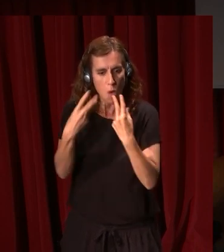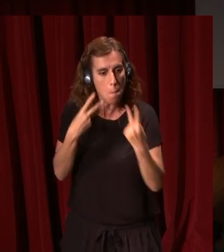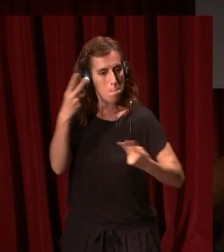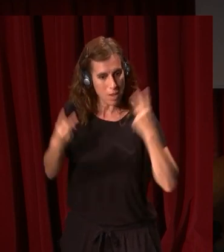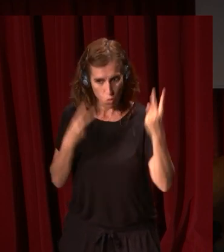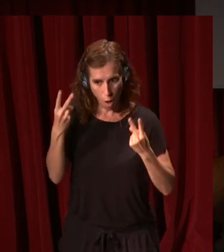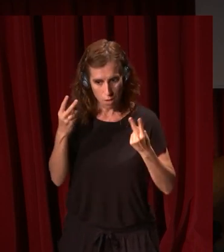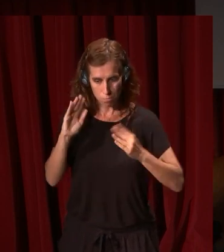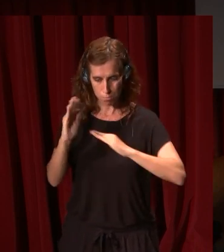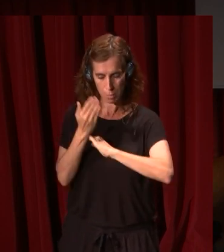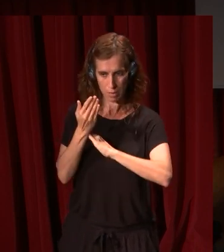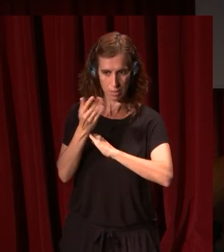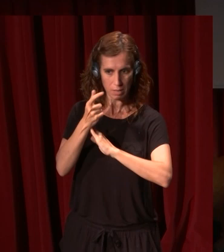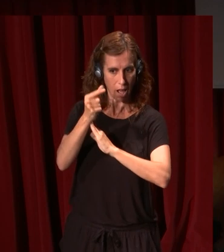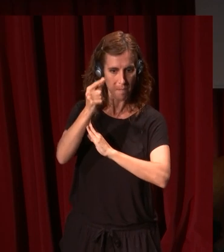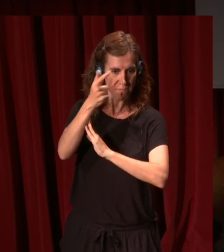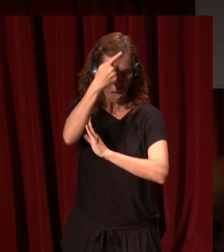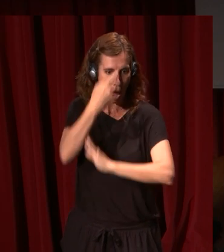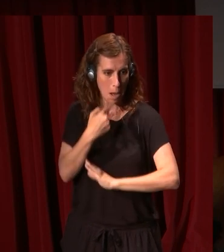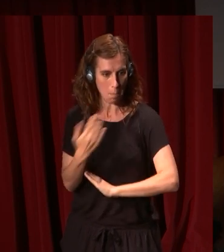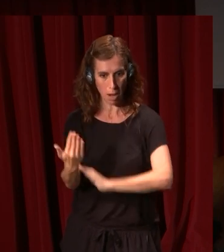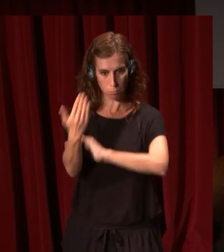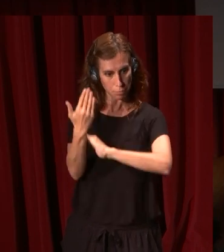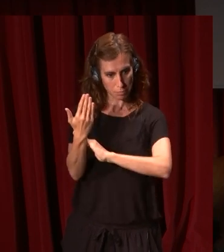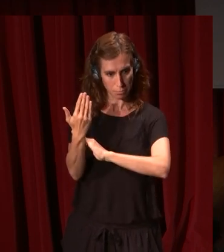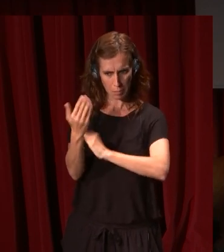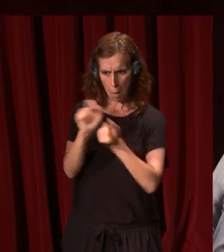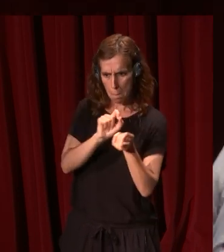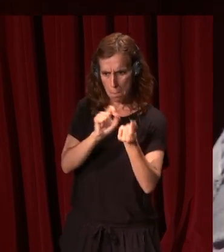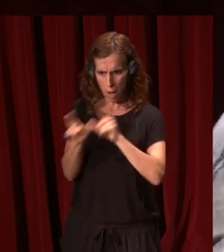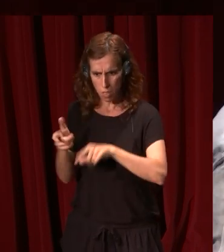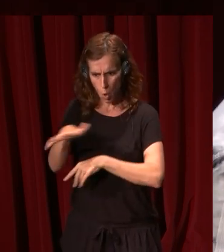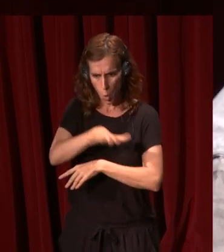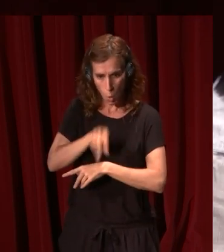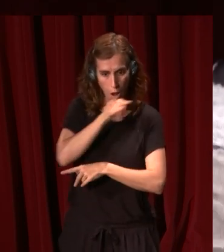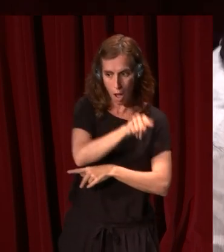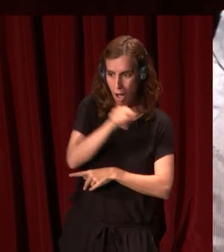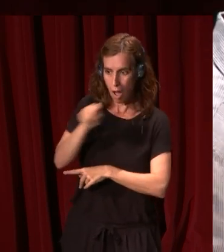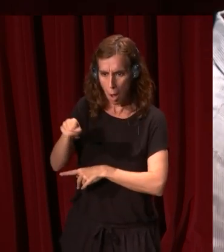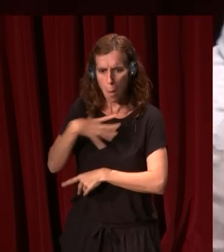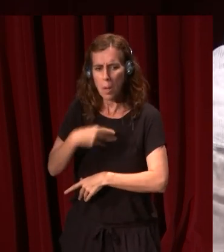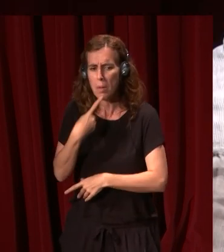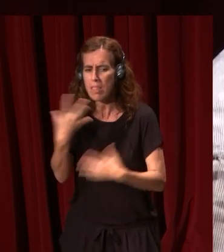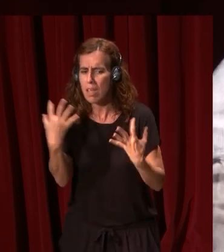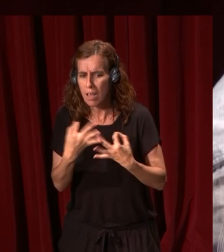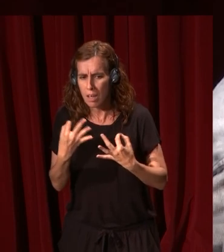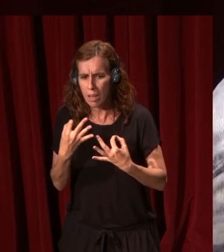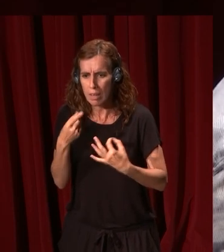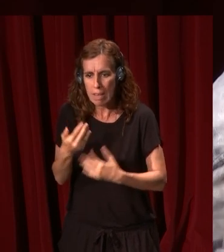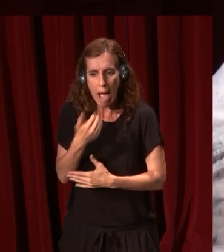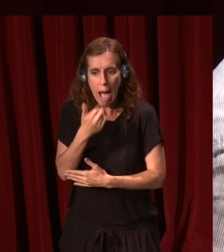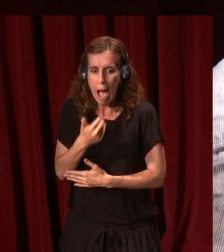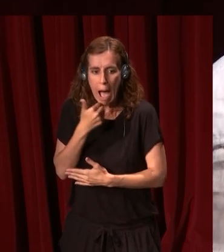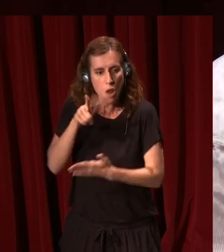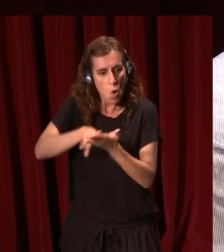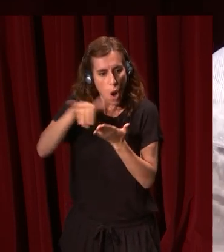presenta una imagen y si esa imagen es muy parecida en un lugar y en el otro pues podemos decir que ahí hay un sustrato,